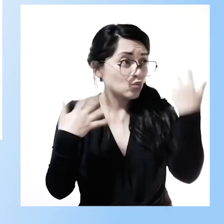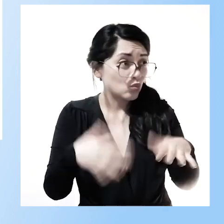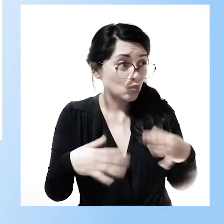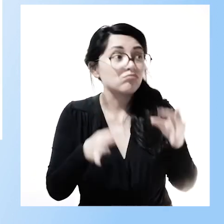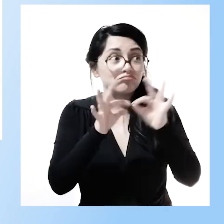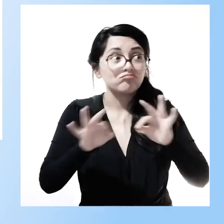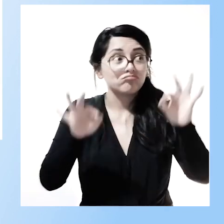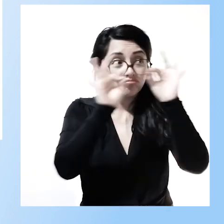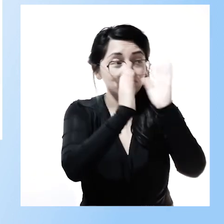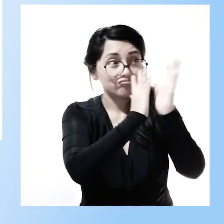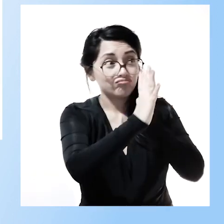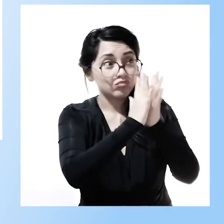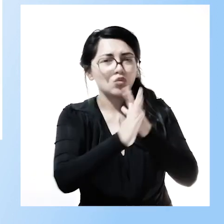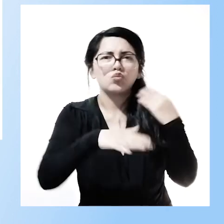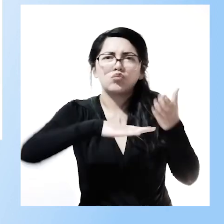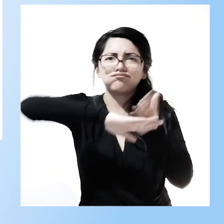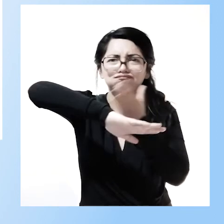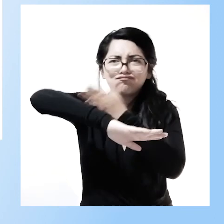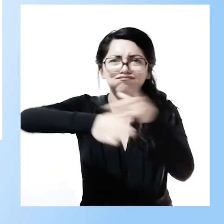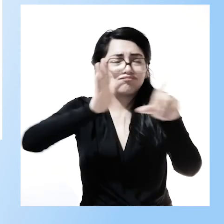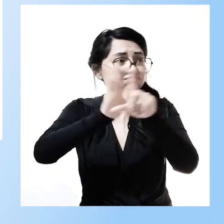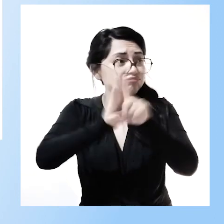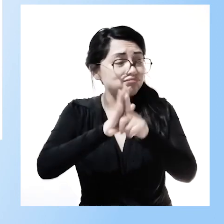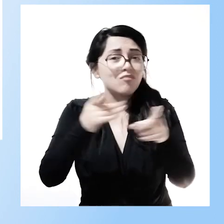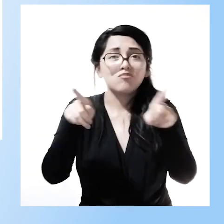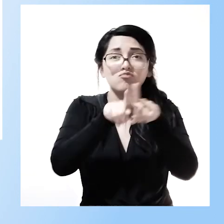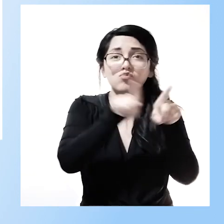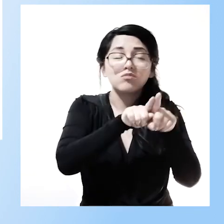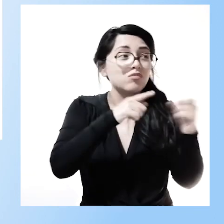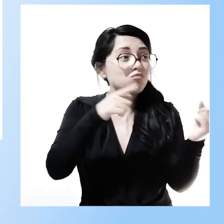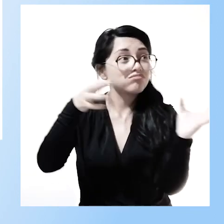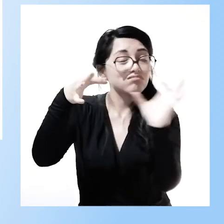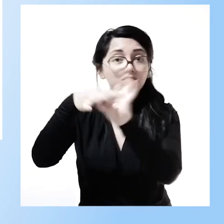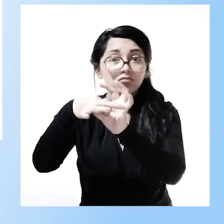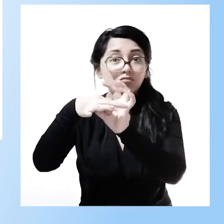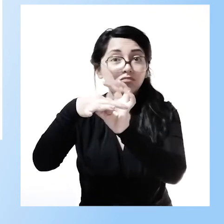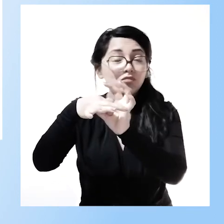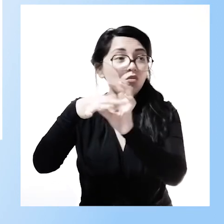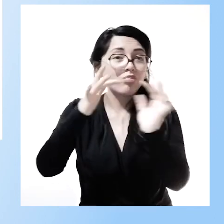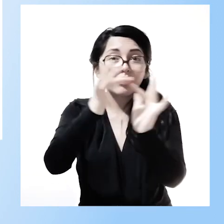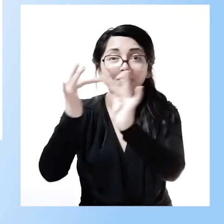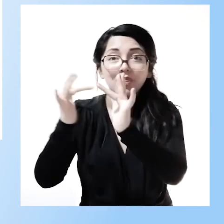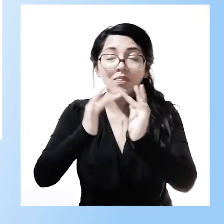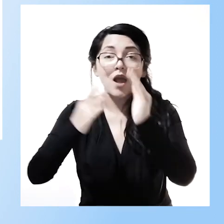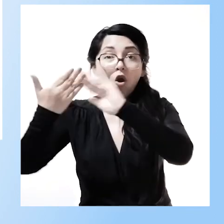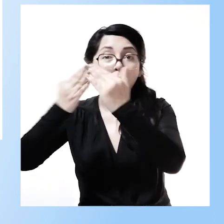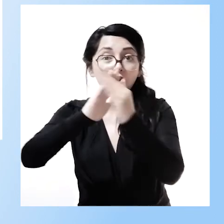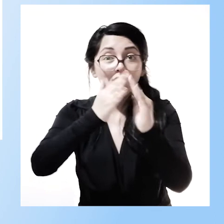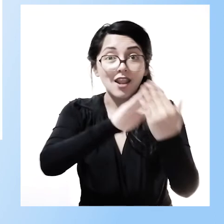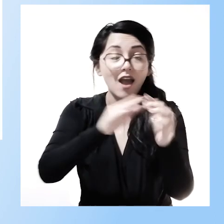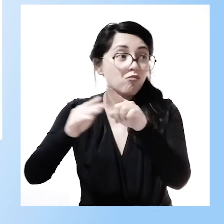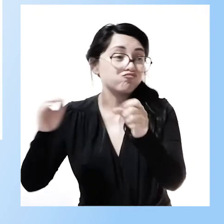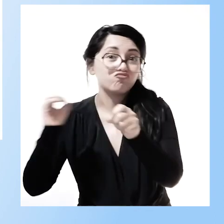a partir del avance de su marco normativo, también la articulación que tienen con la comunidad que aporta e